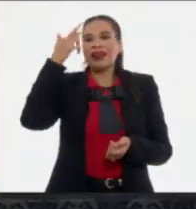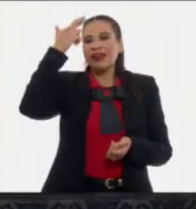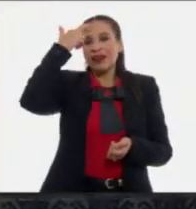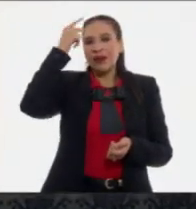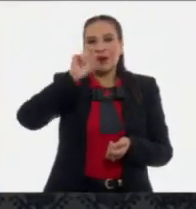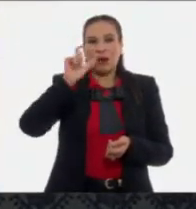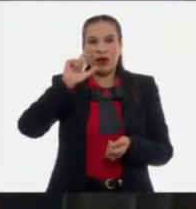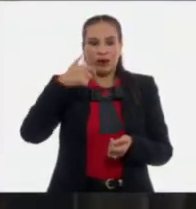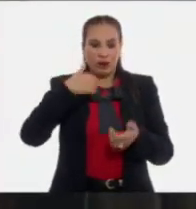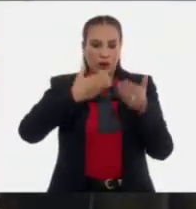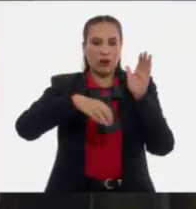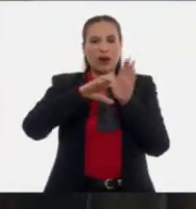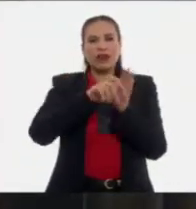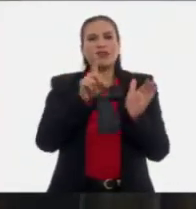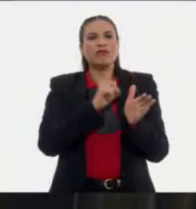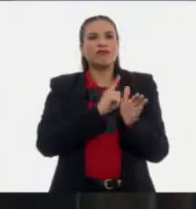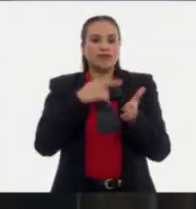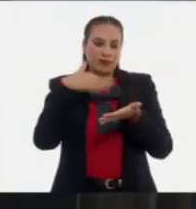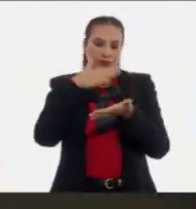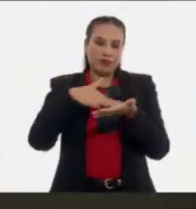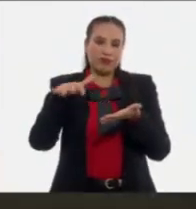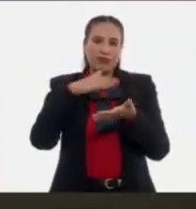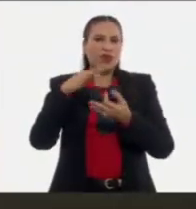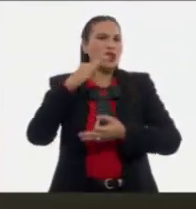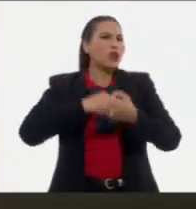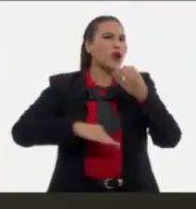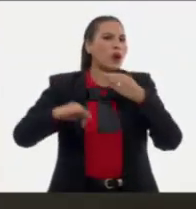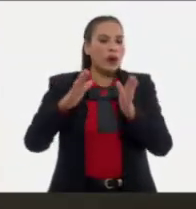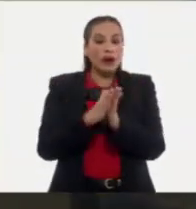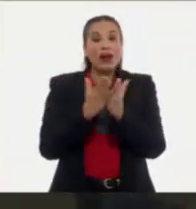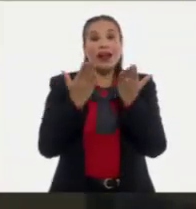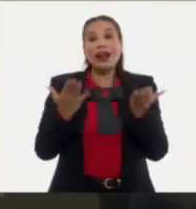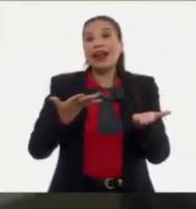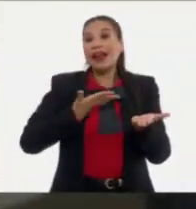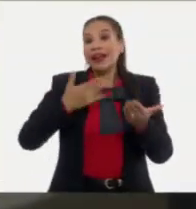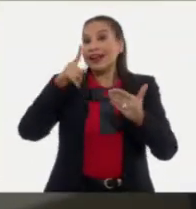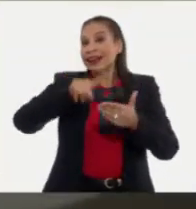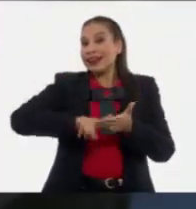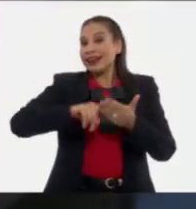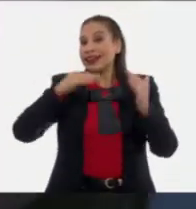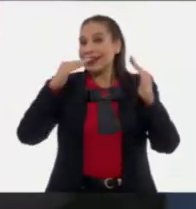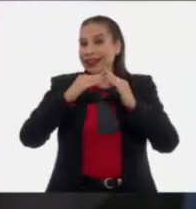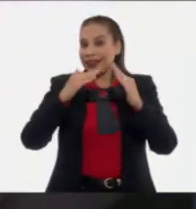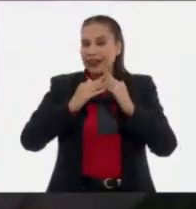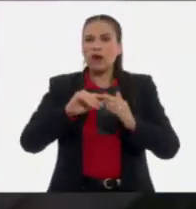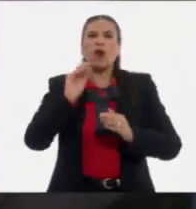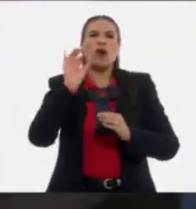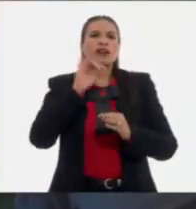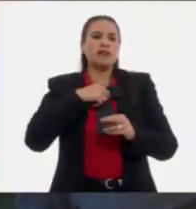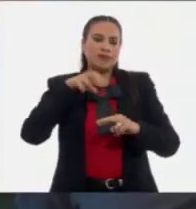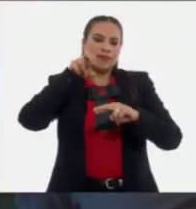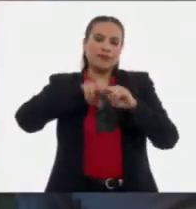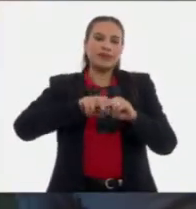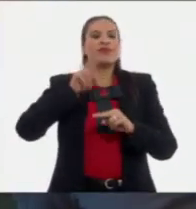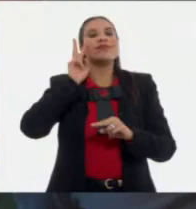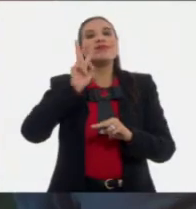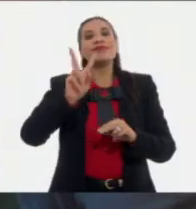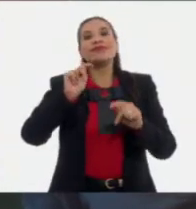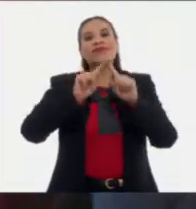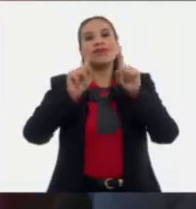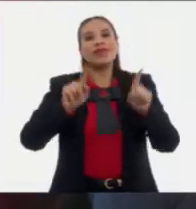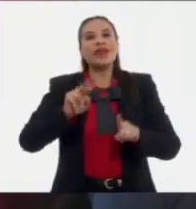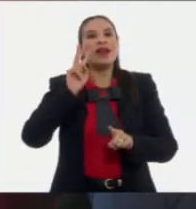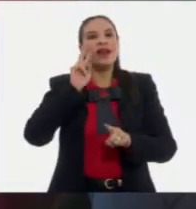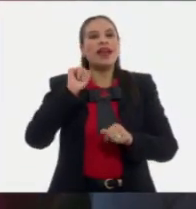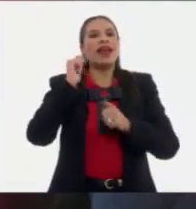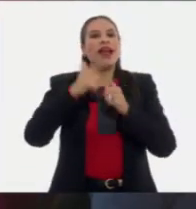cuando me encerraba en mi cuarto y leía todos los libros que encontraba en casa. O cuando me sentaba frente a la tele para